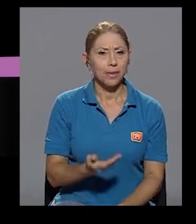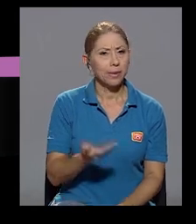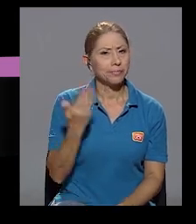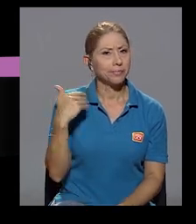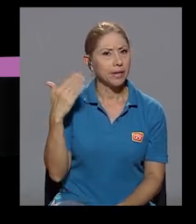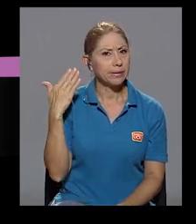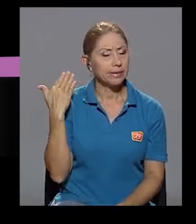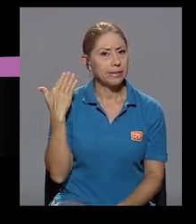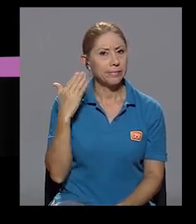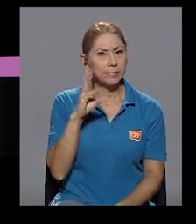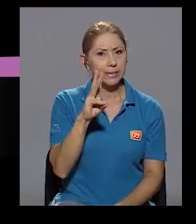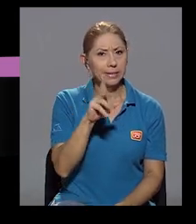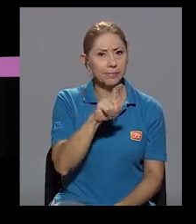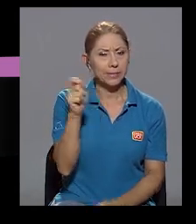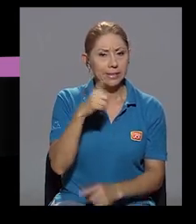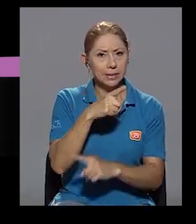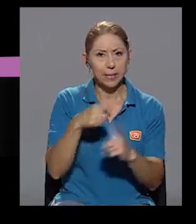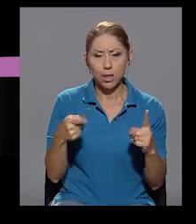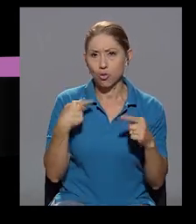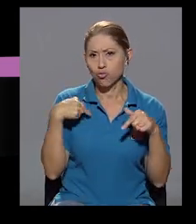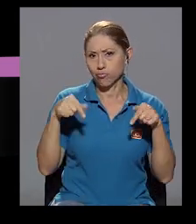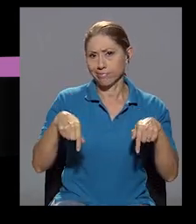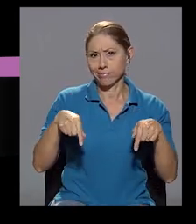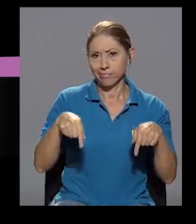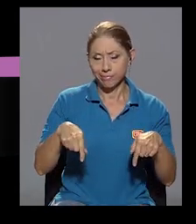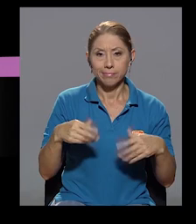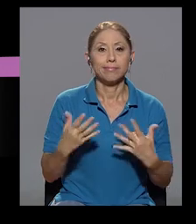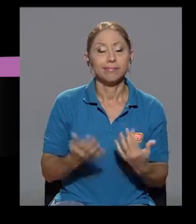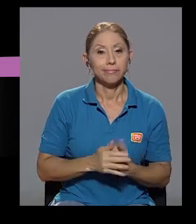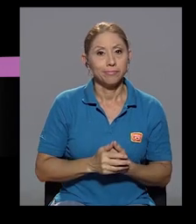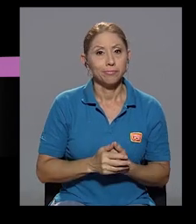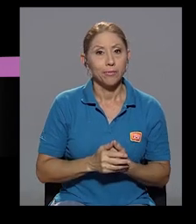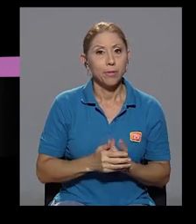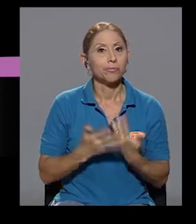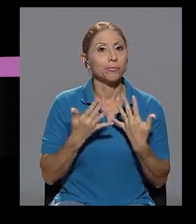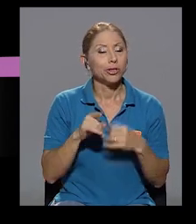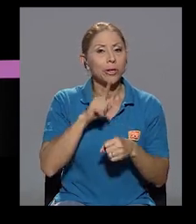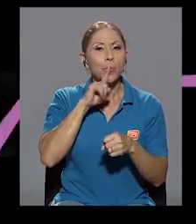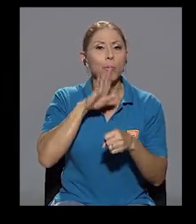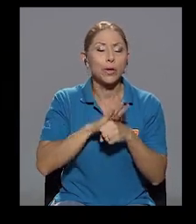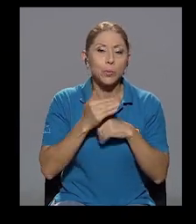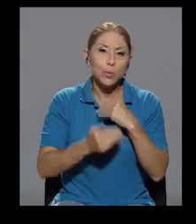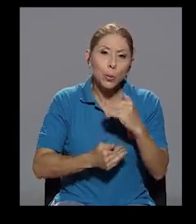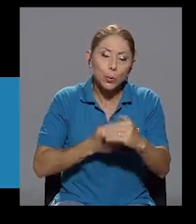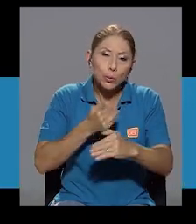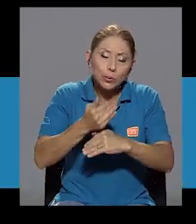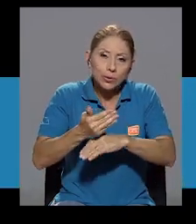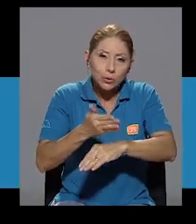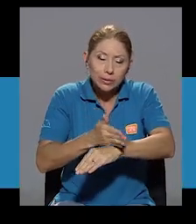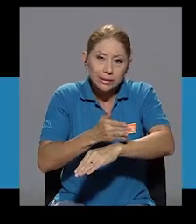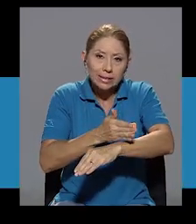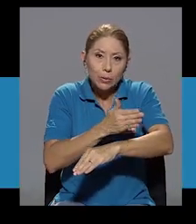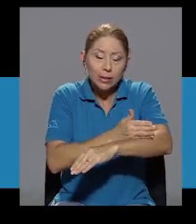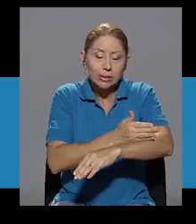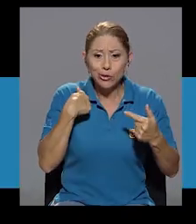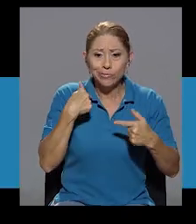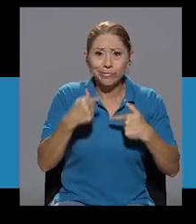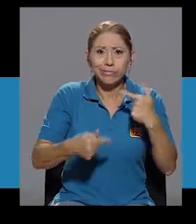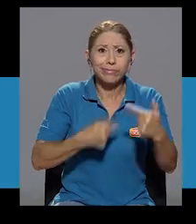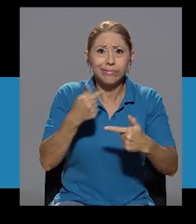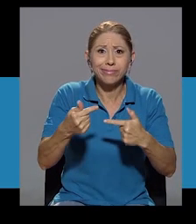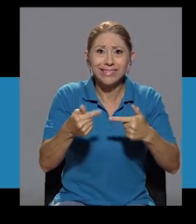Bueno, hace ya seis meses y medio estoy por acá, cumpliendo un proceso de restauración, ¿verdad?